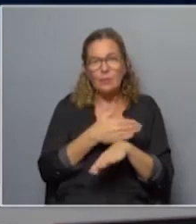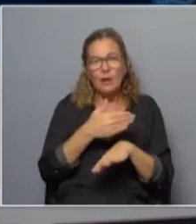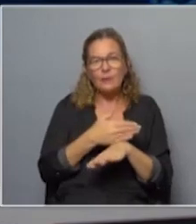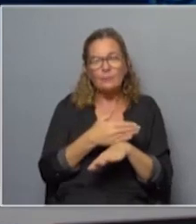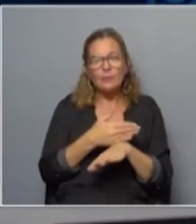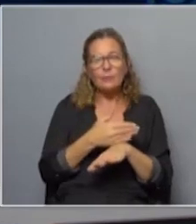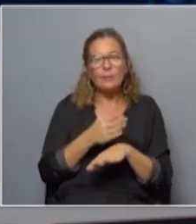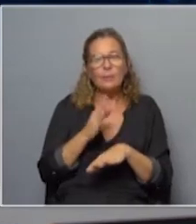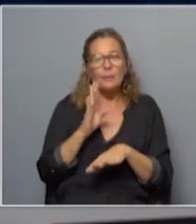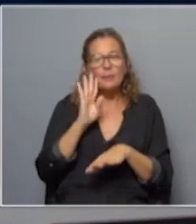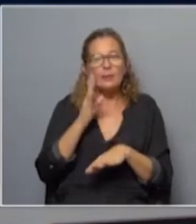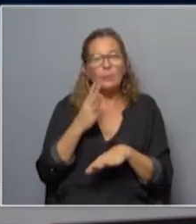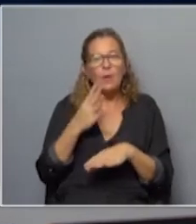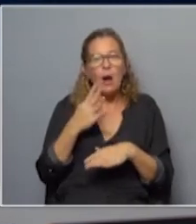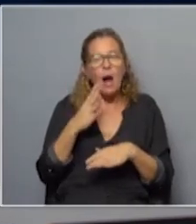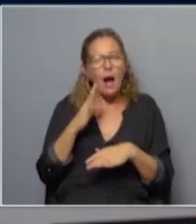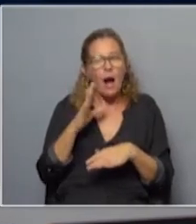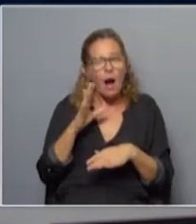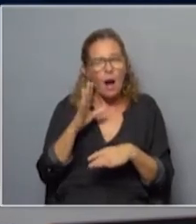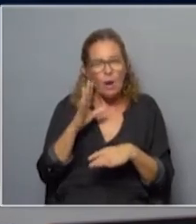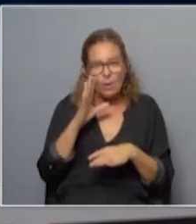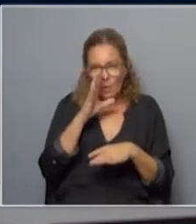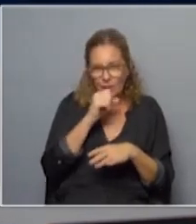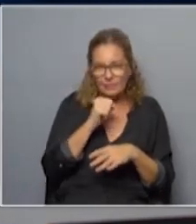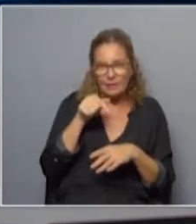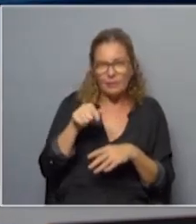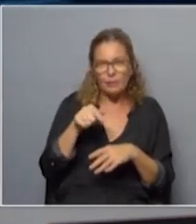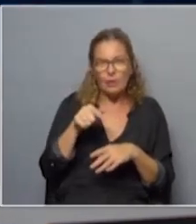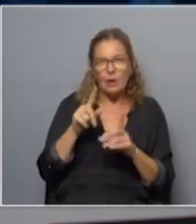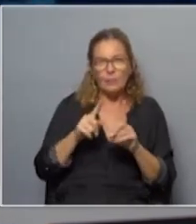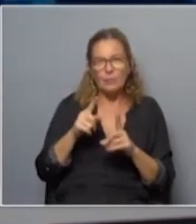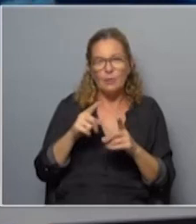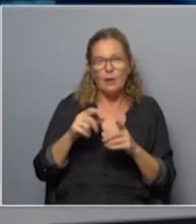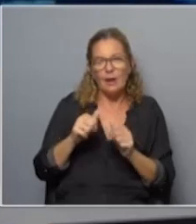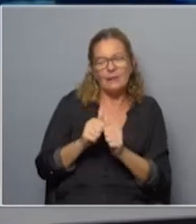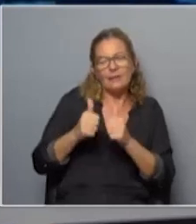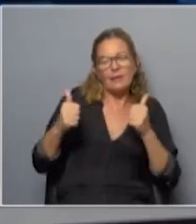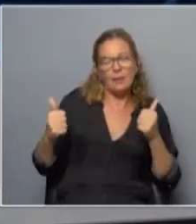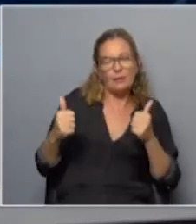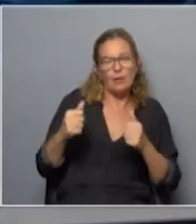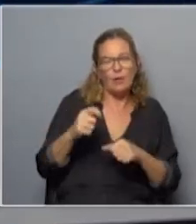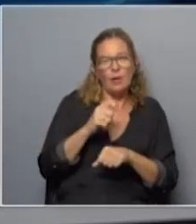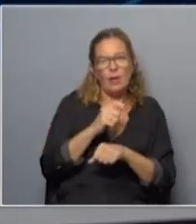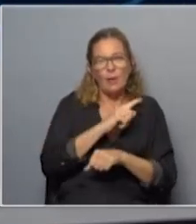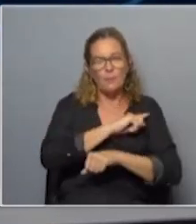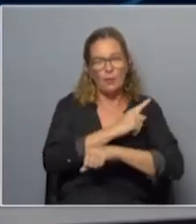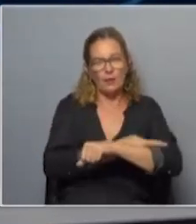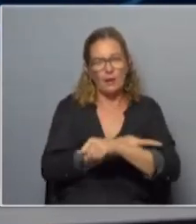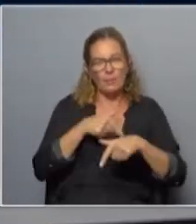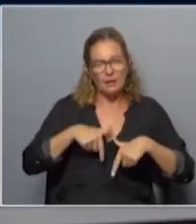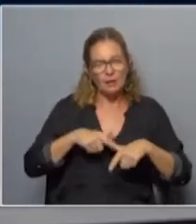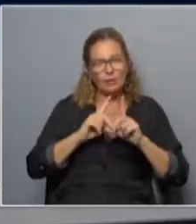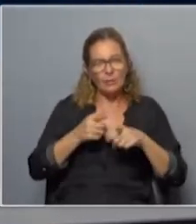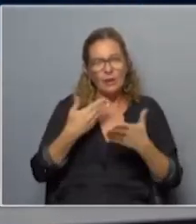podrían representar un intento de presión indebida esto cito y una afectación a la separación de poderes el ministro también hablaba de esto que